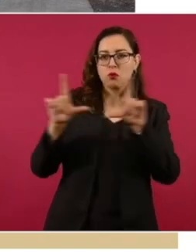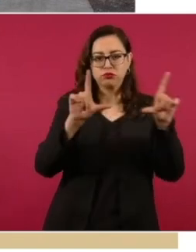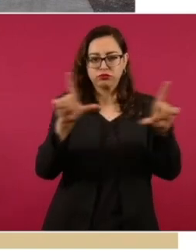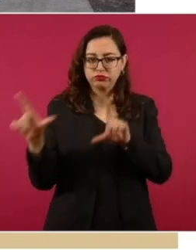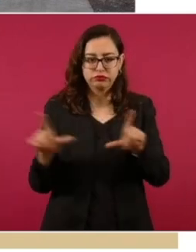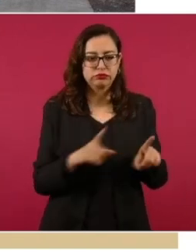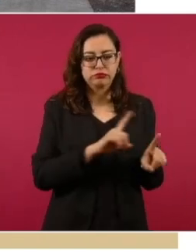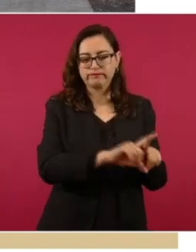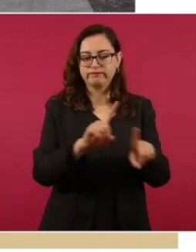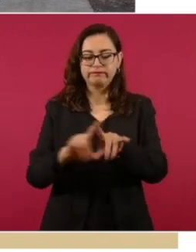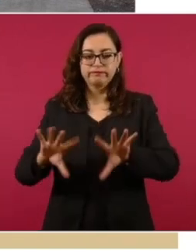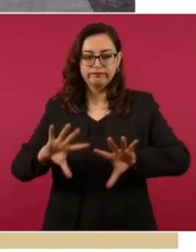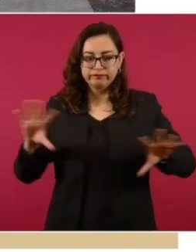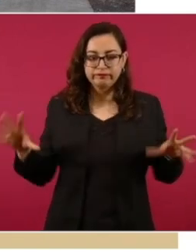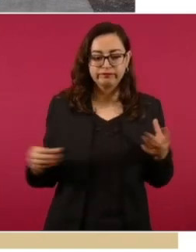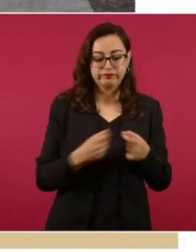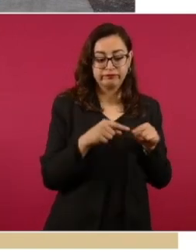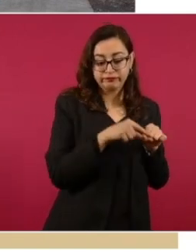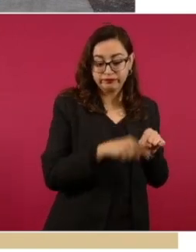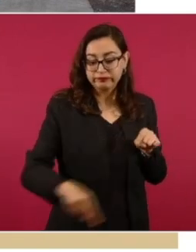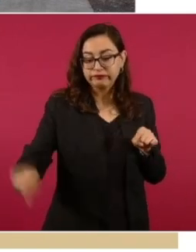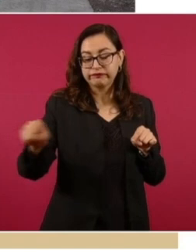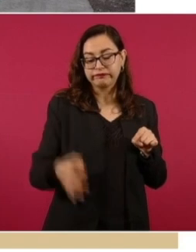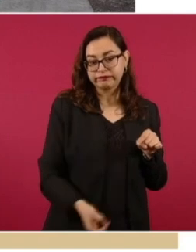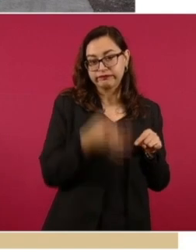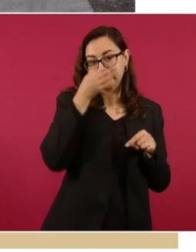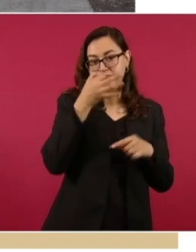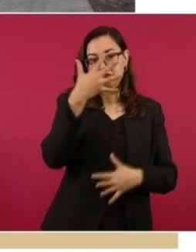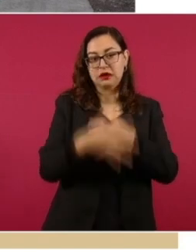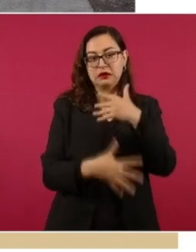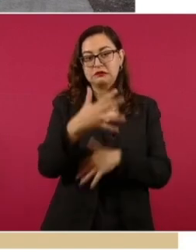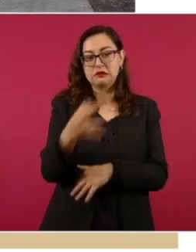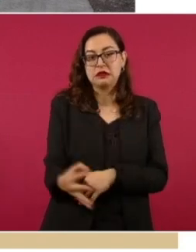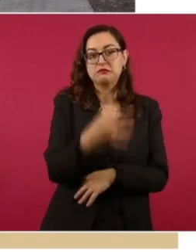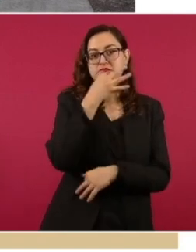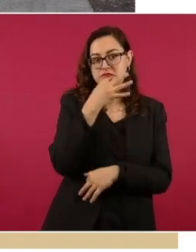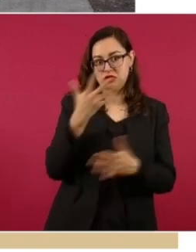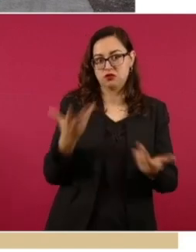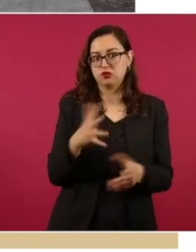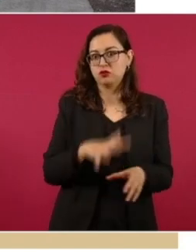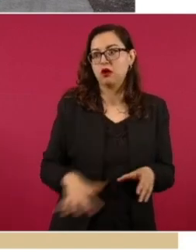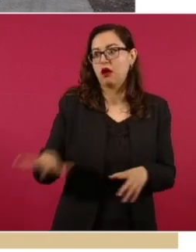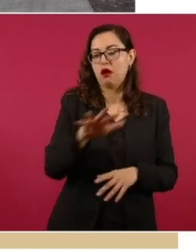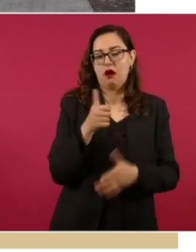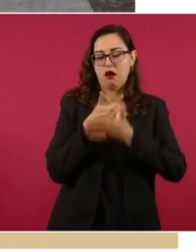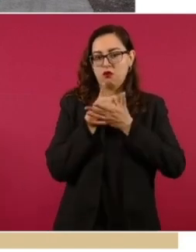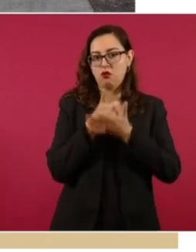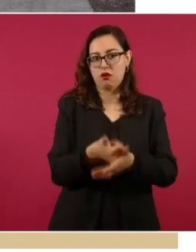obra ahorraremos 15 minutos en tiempo de traslado para beneficio de 16 mil vehículos,